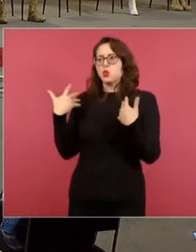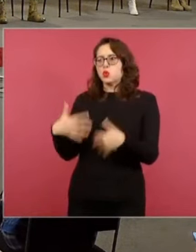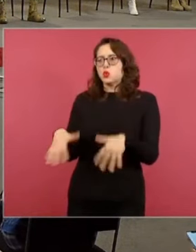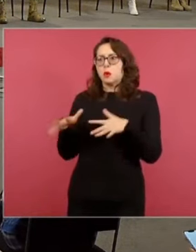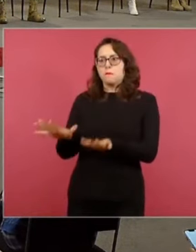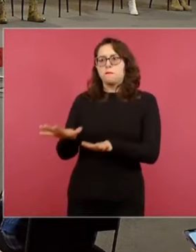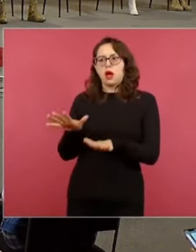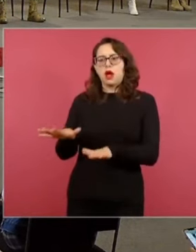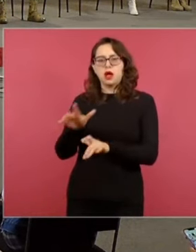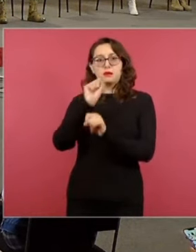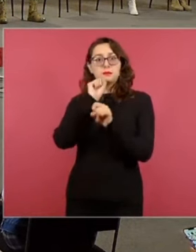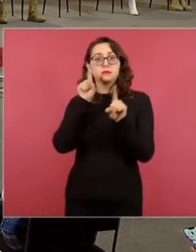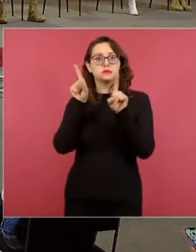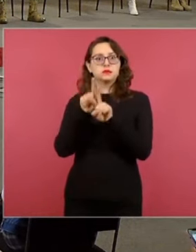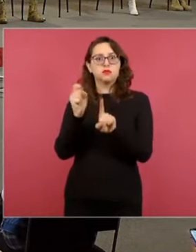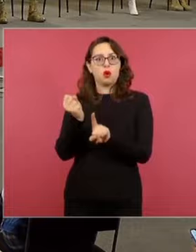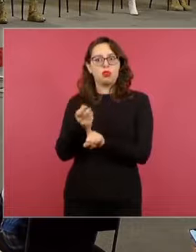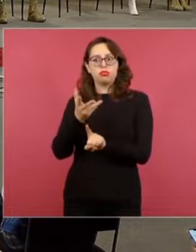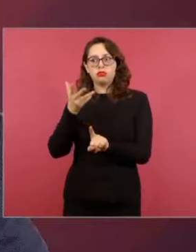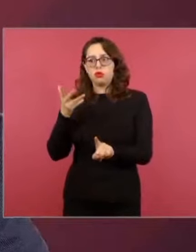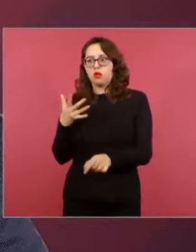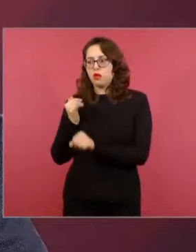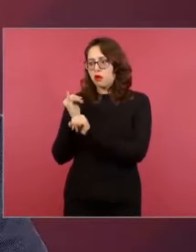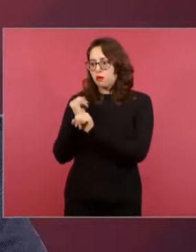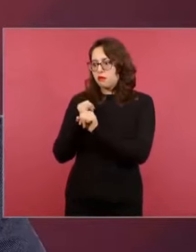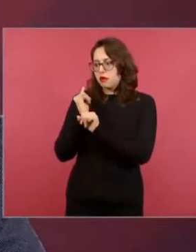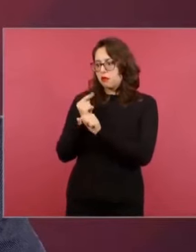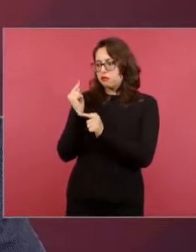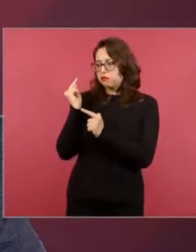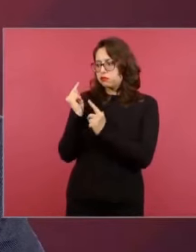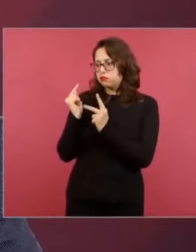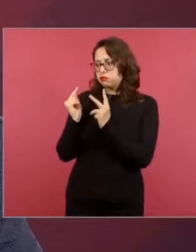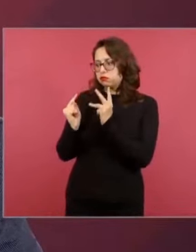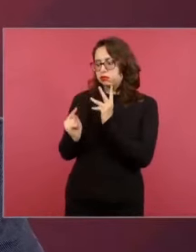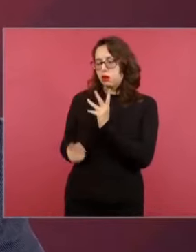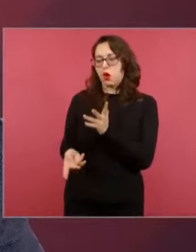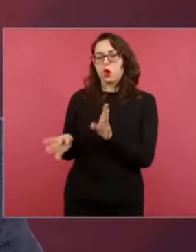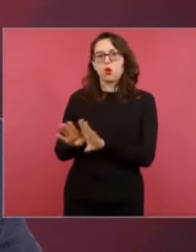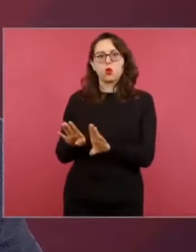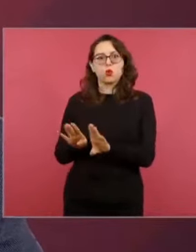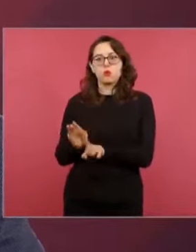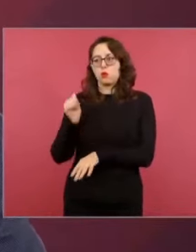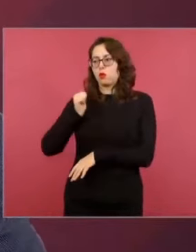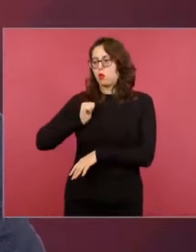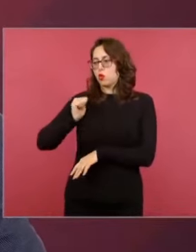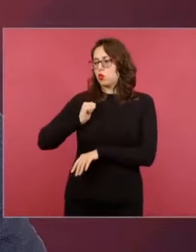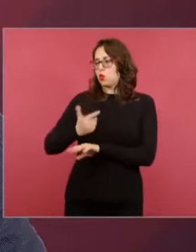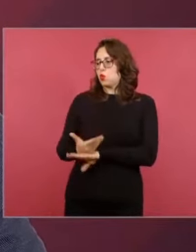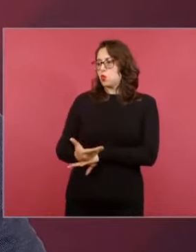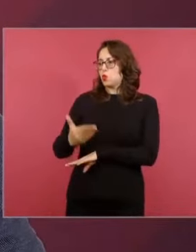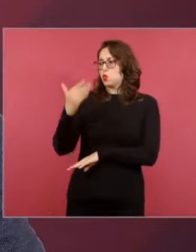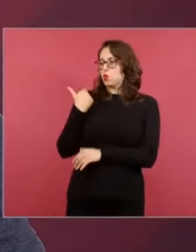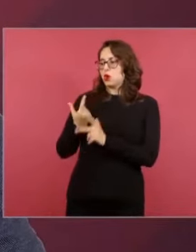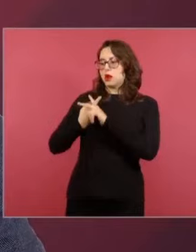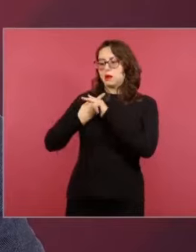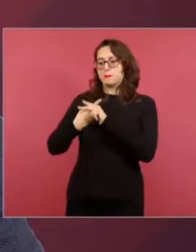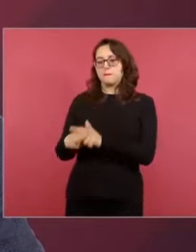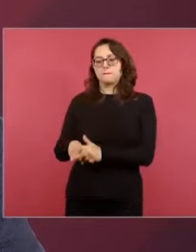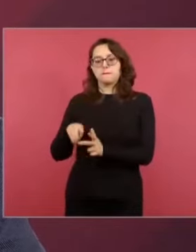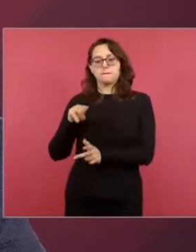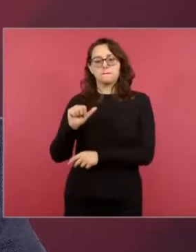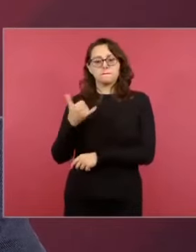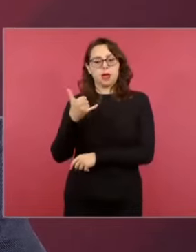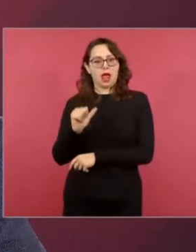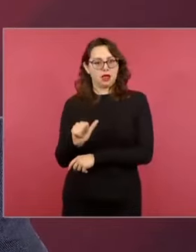conocer mucho más sobre la génesis, los orígenes, el devenir de la gran civilización